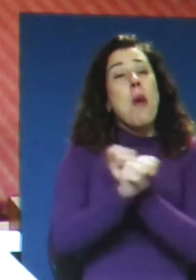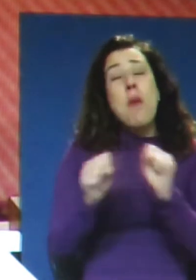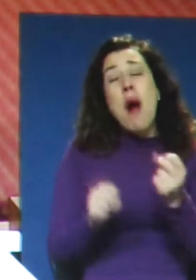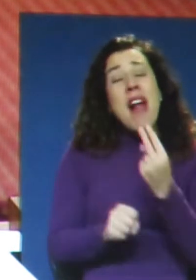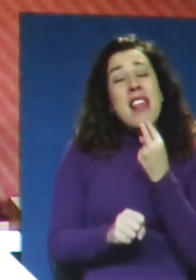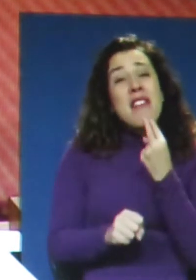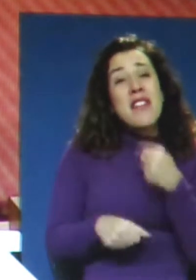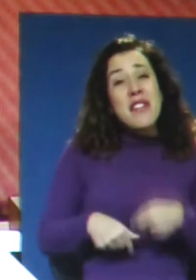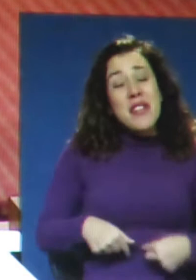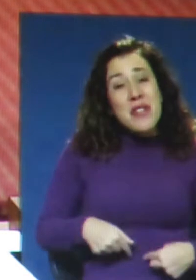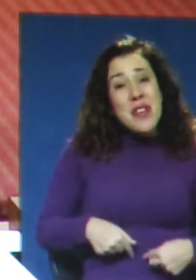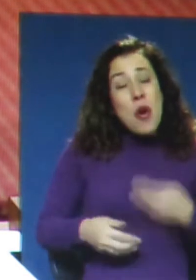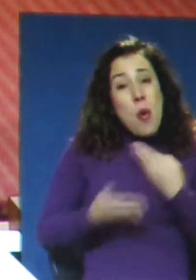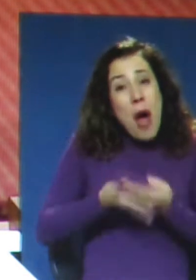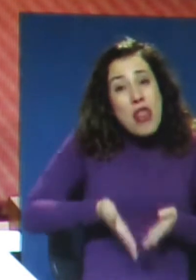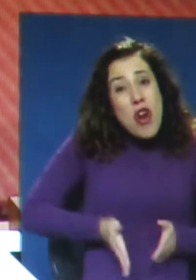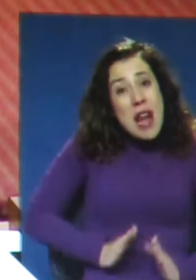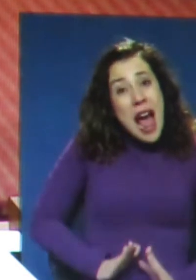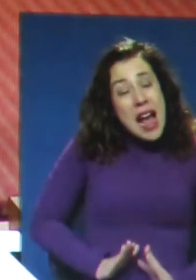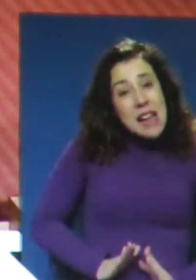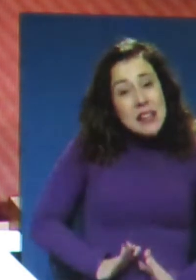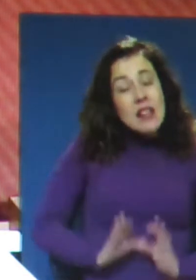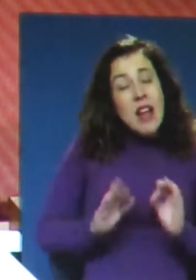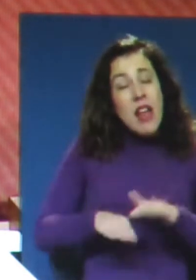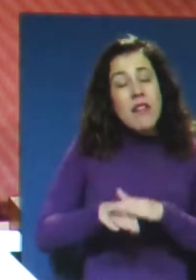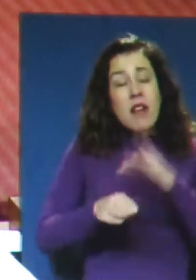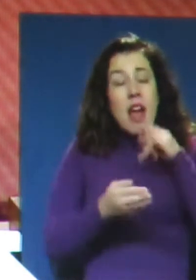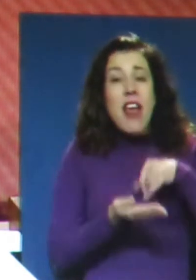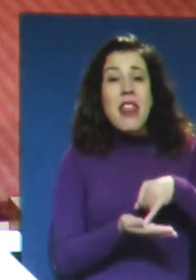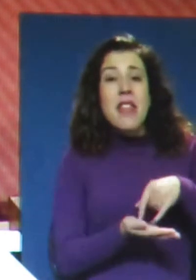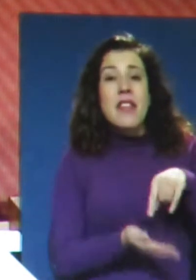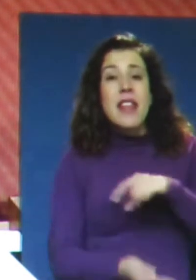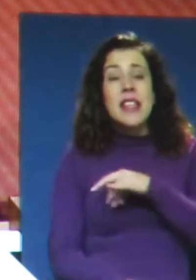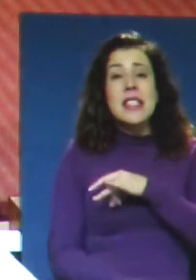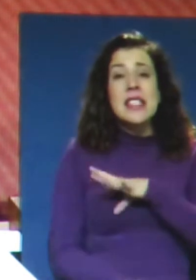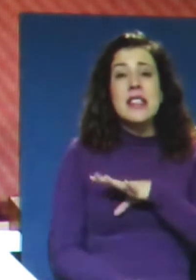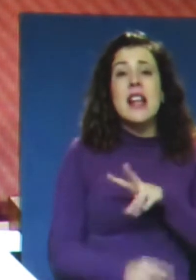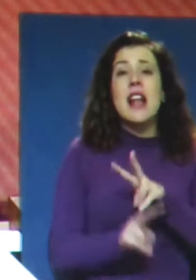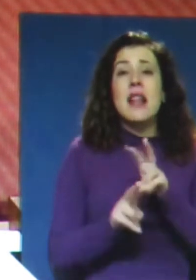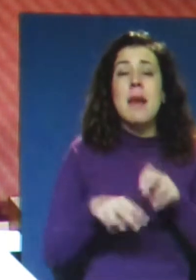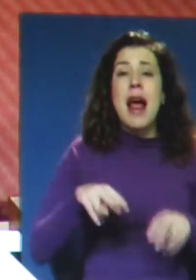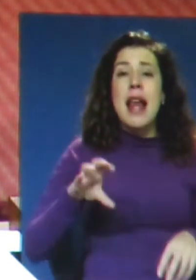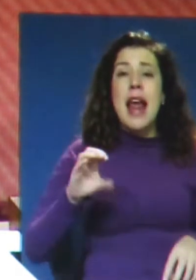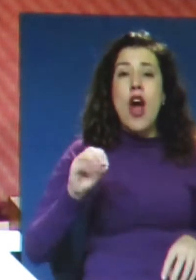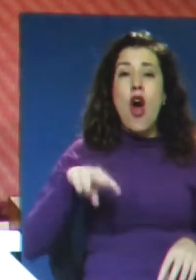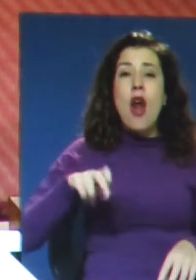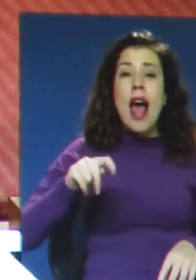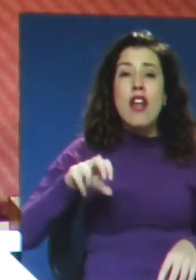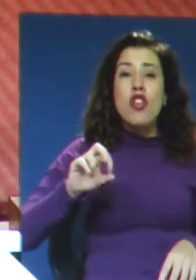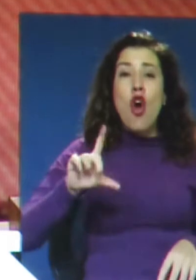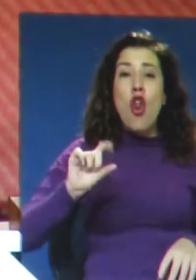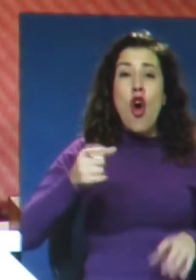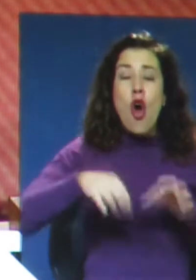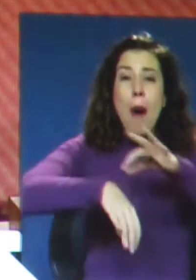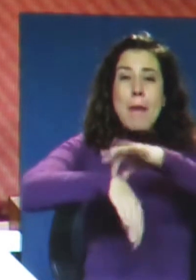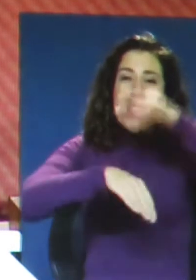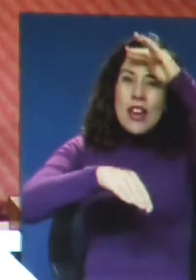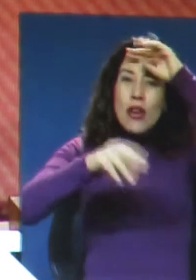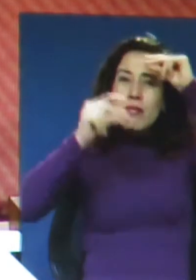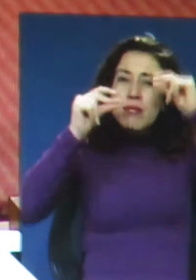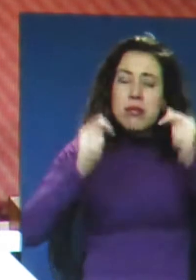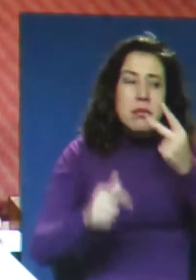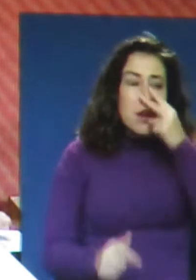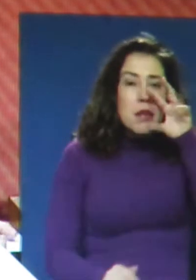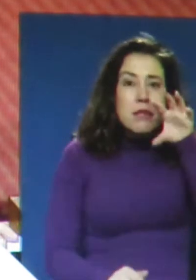extravoterina, es fundamental reconocer la debilidad que tiene Chile en cuanto a neonatólogos especialistas para establecer